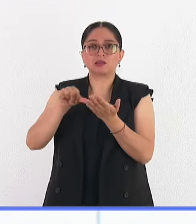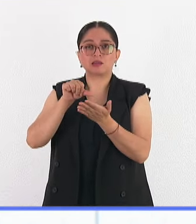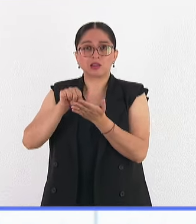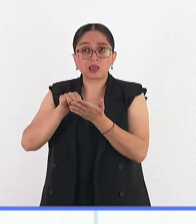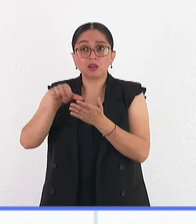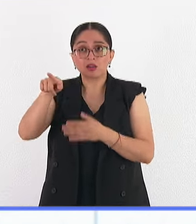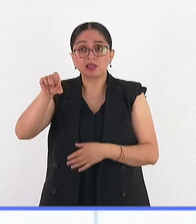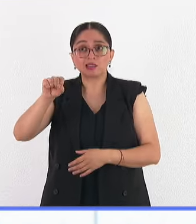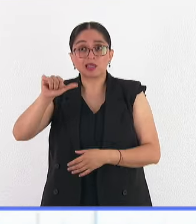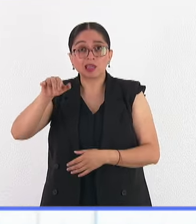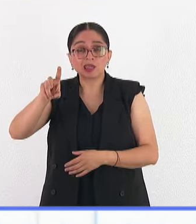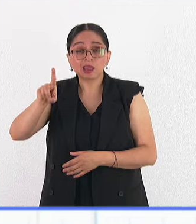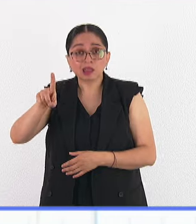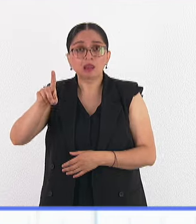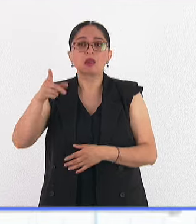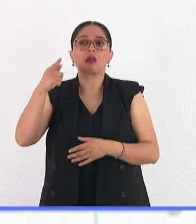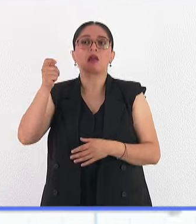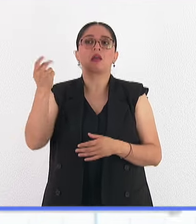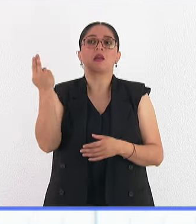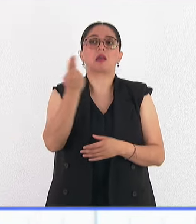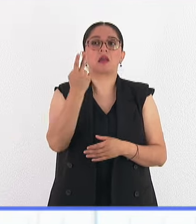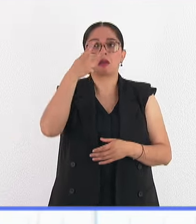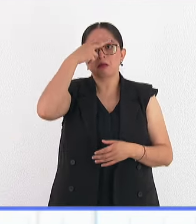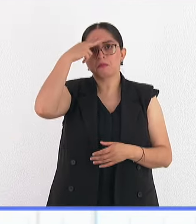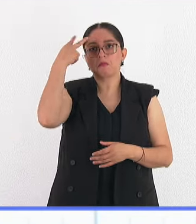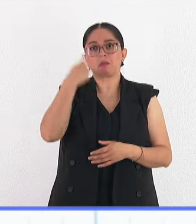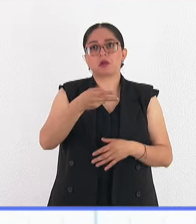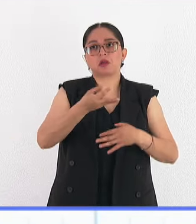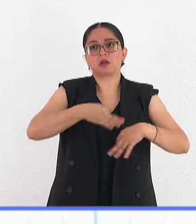como Zahid, enriquecen la diversidad cultural mexicana.